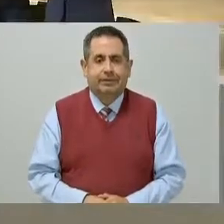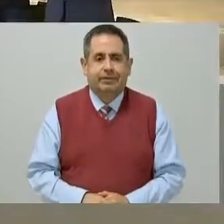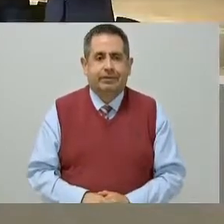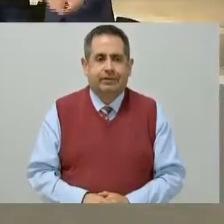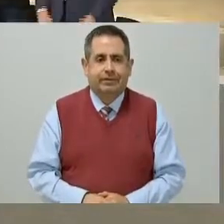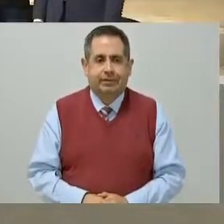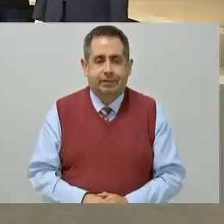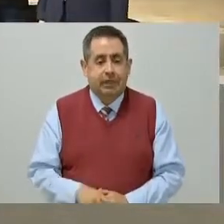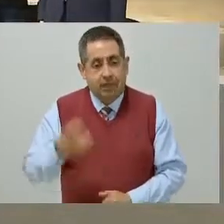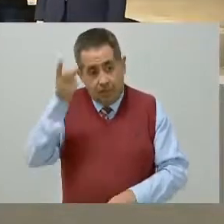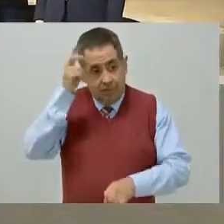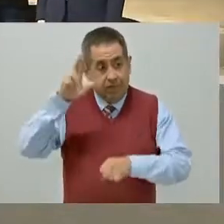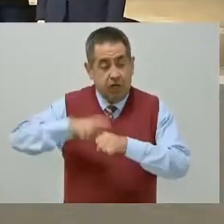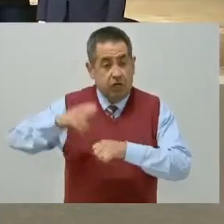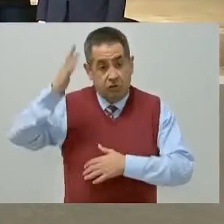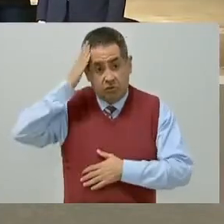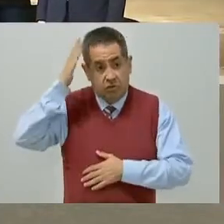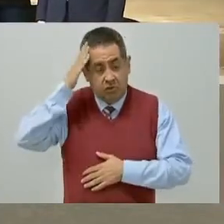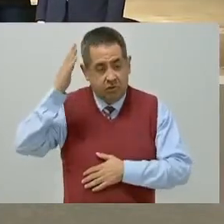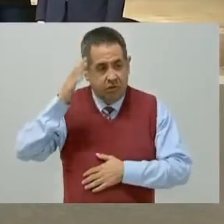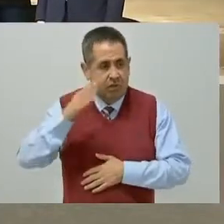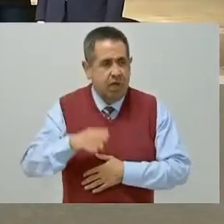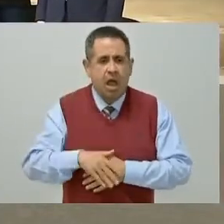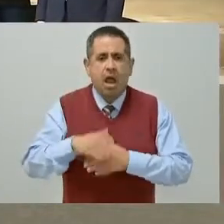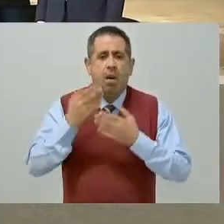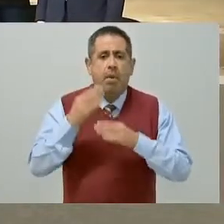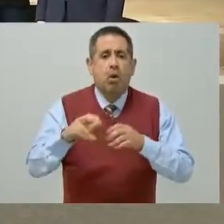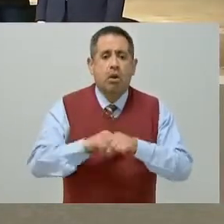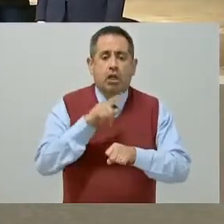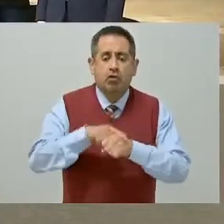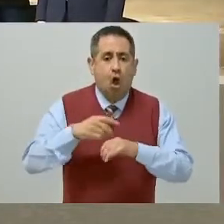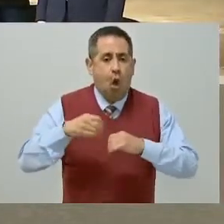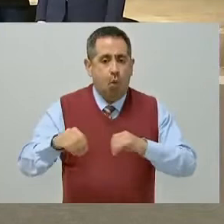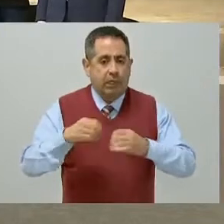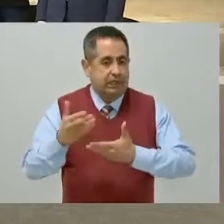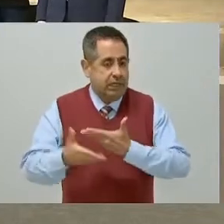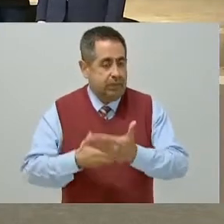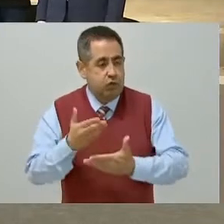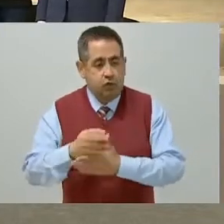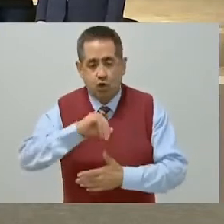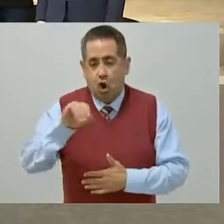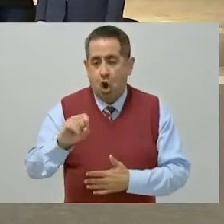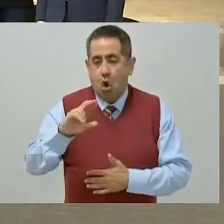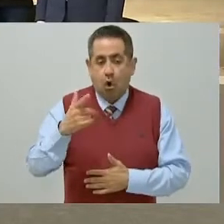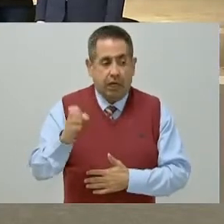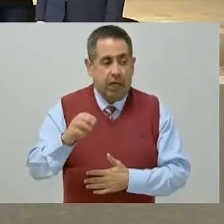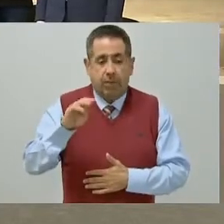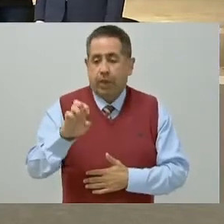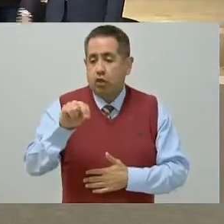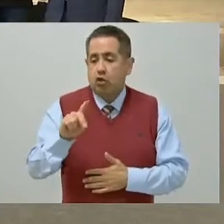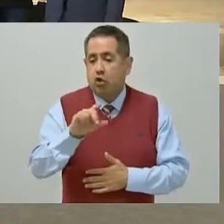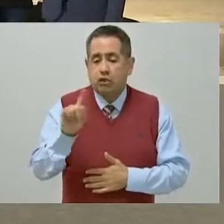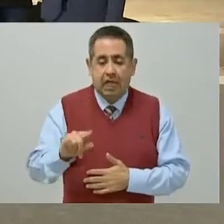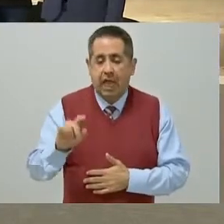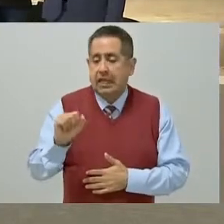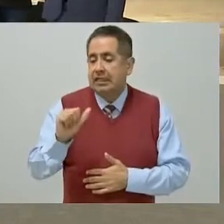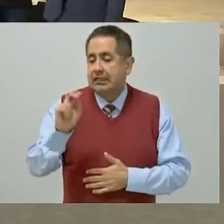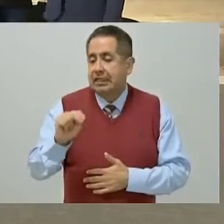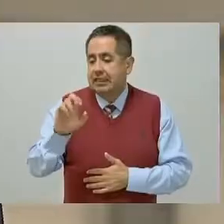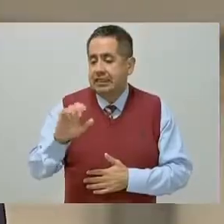El Director General del Banco Nacional de Obras y Servicios, Jorge Mendoza Sánchez.